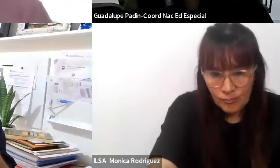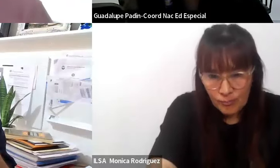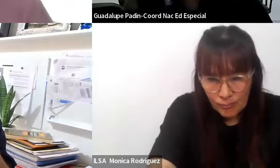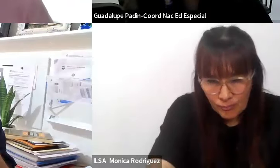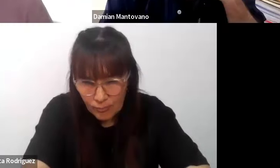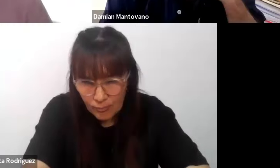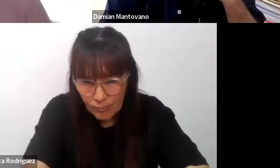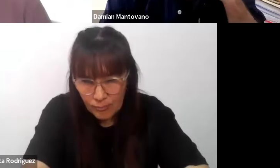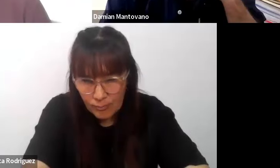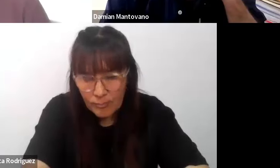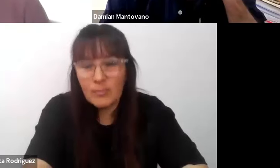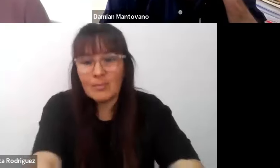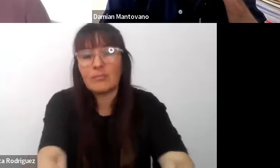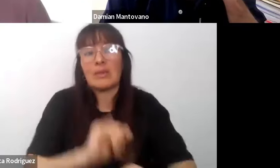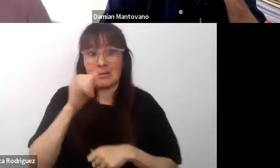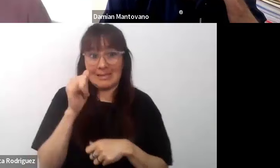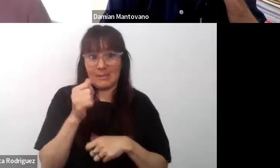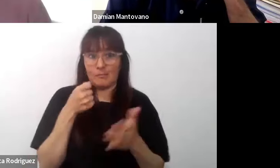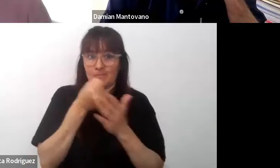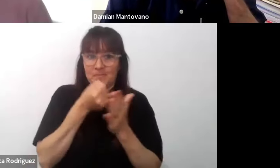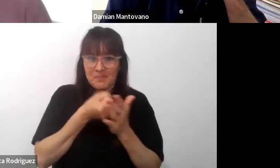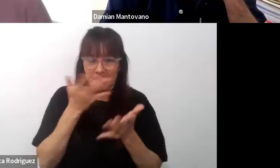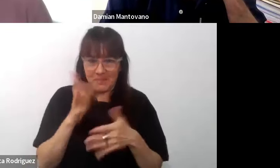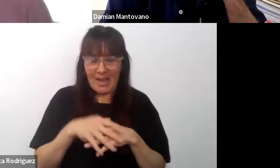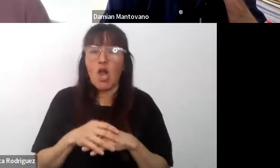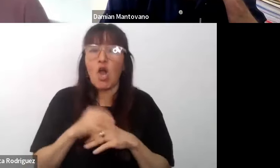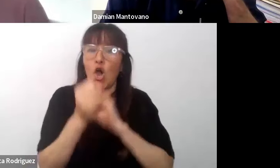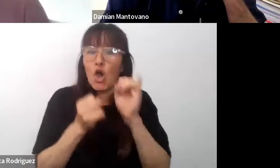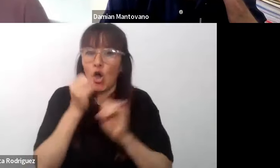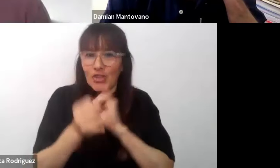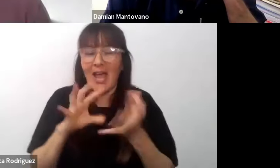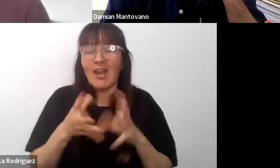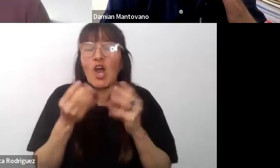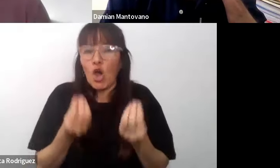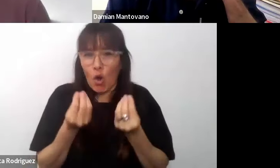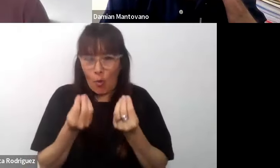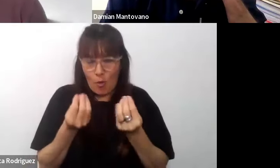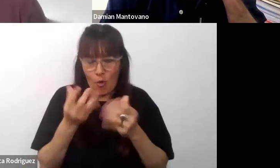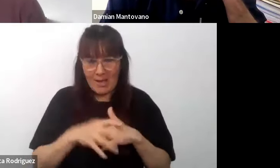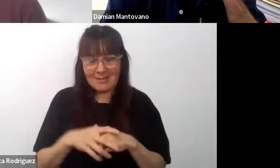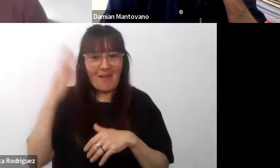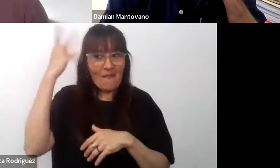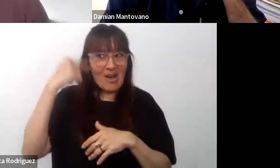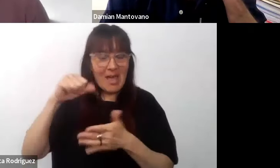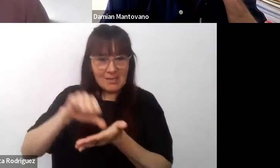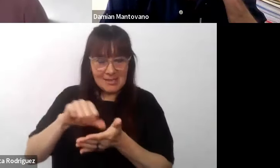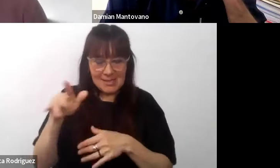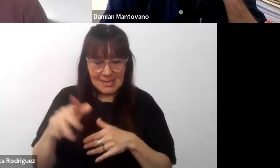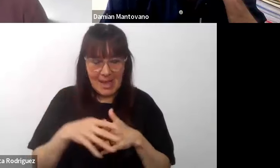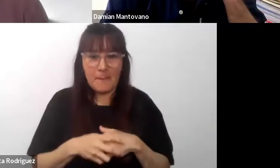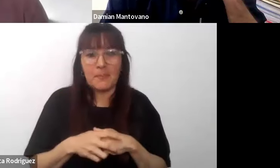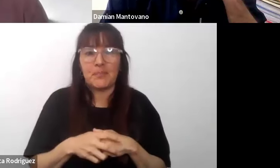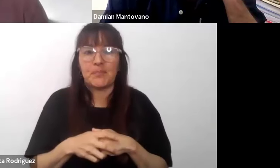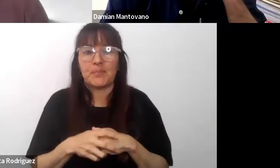Voy a intentarlo voy a intentar contarles cómo sucede esto en Francia porque